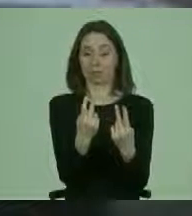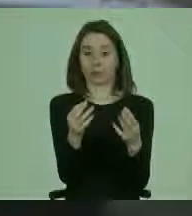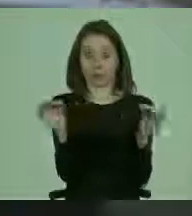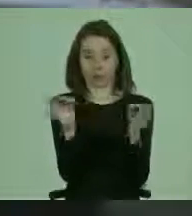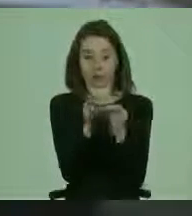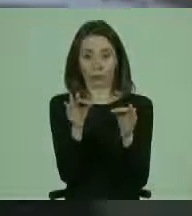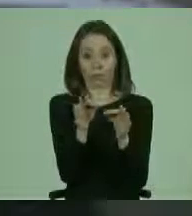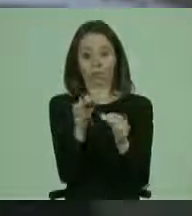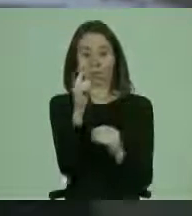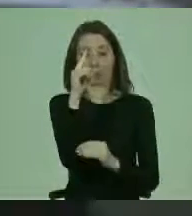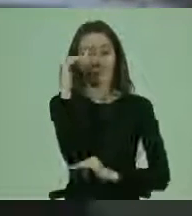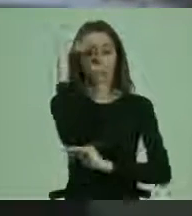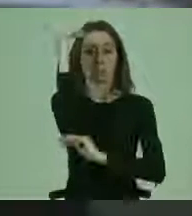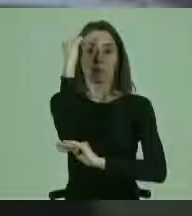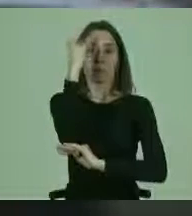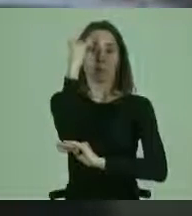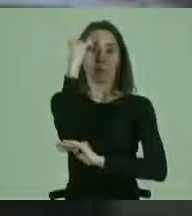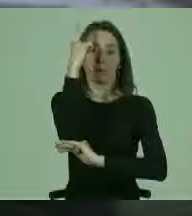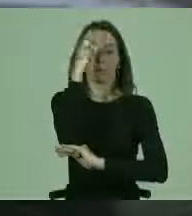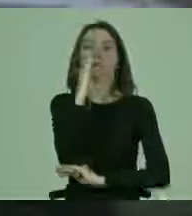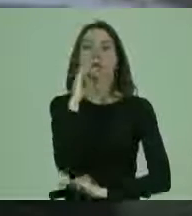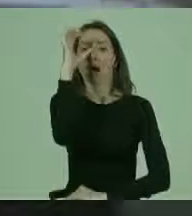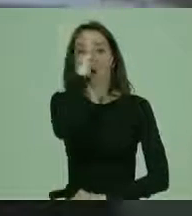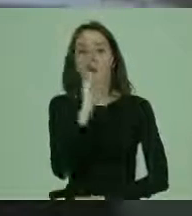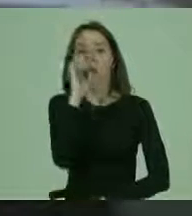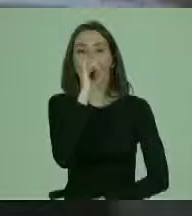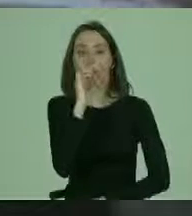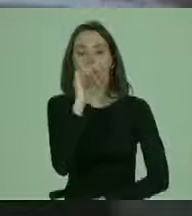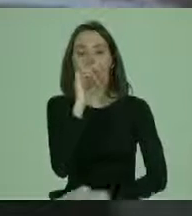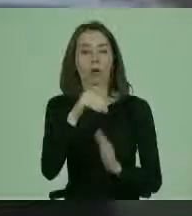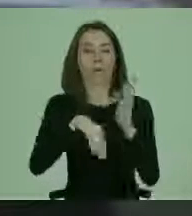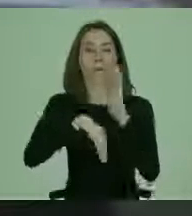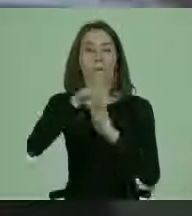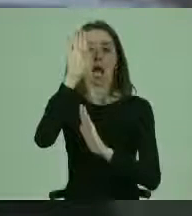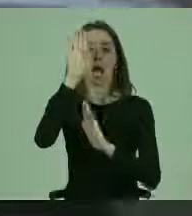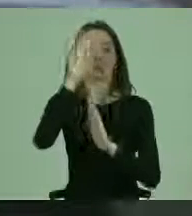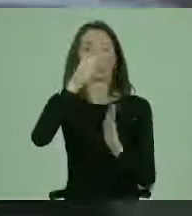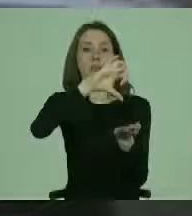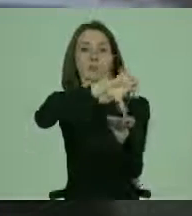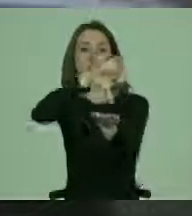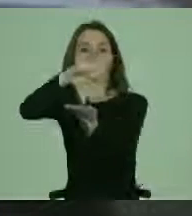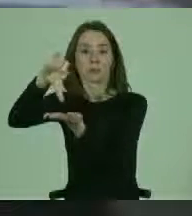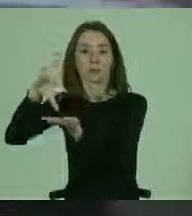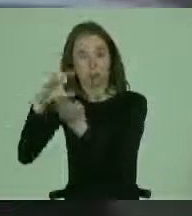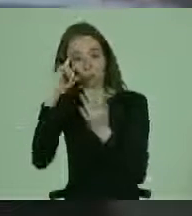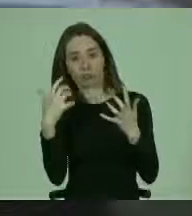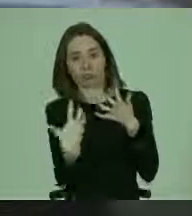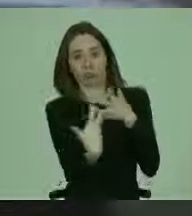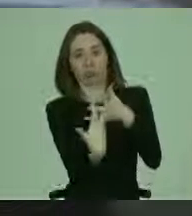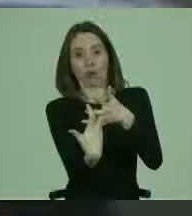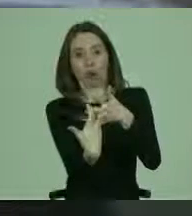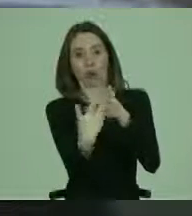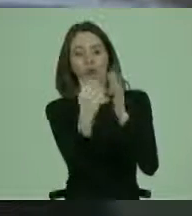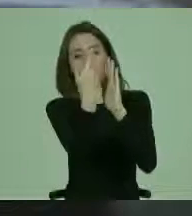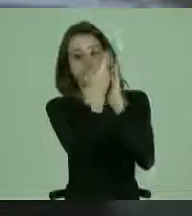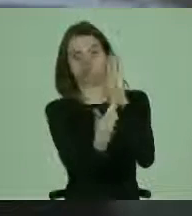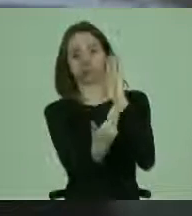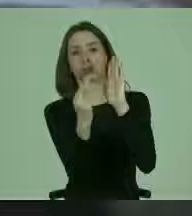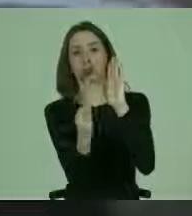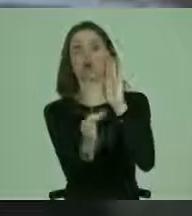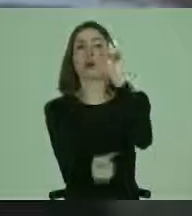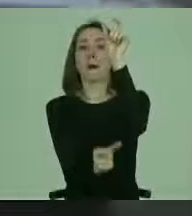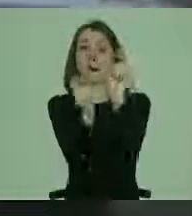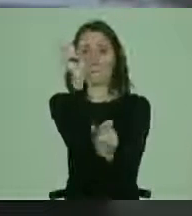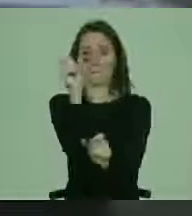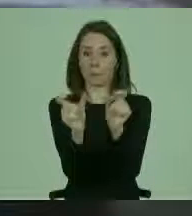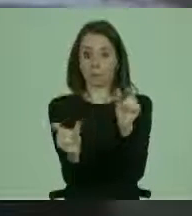prima la opinión mayoritaria y una opinión coherente y consistente en que las